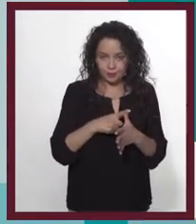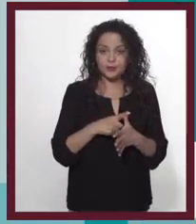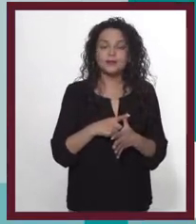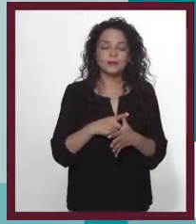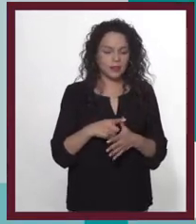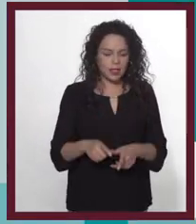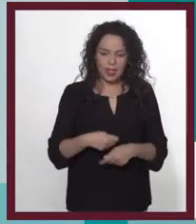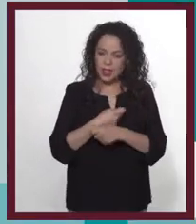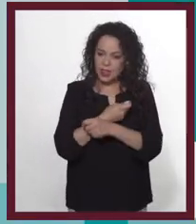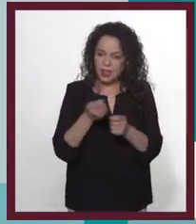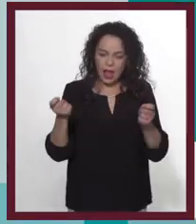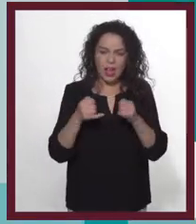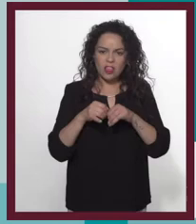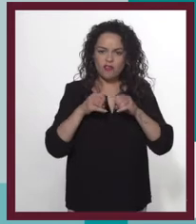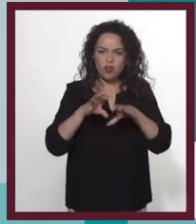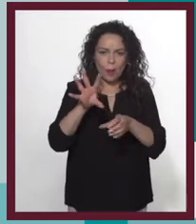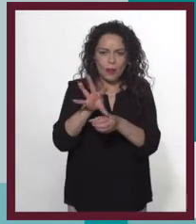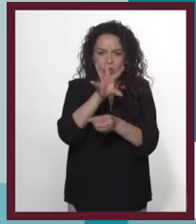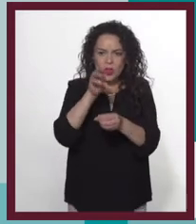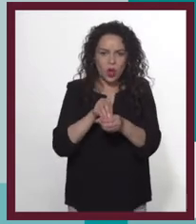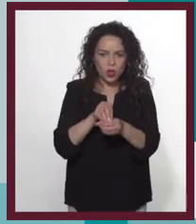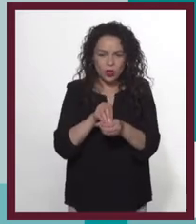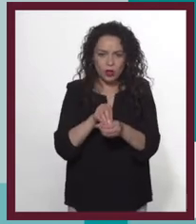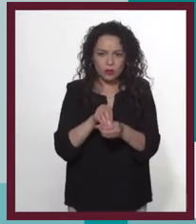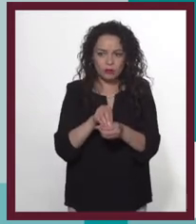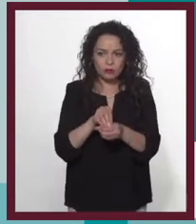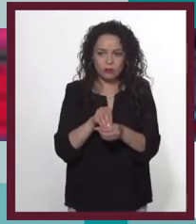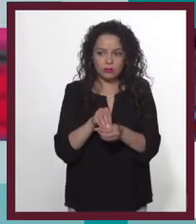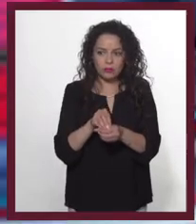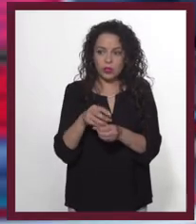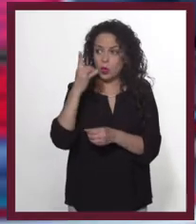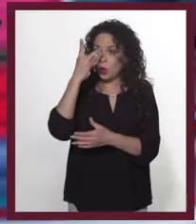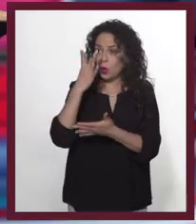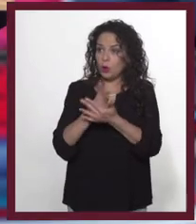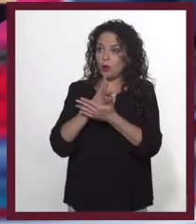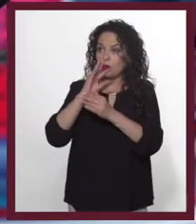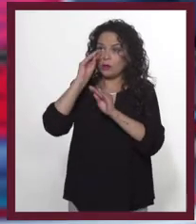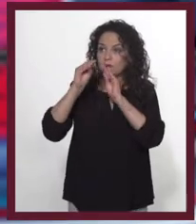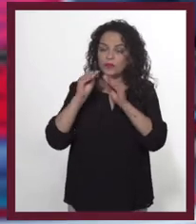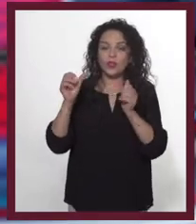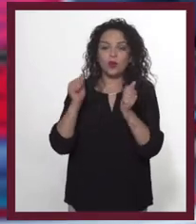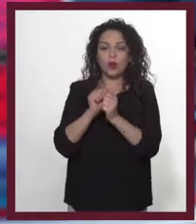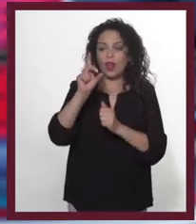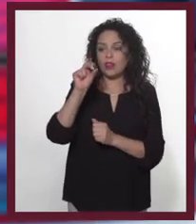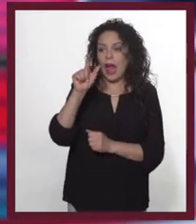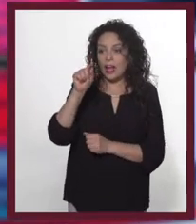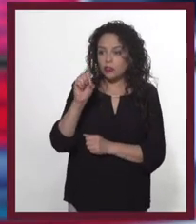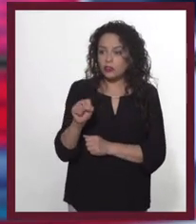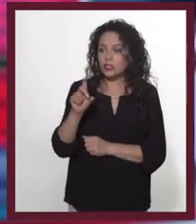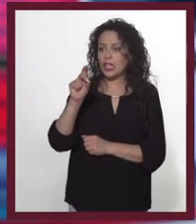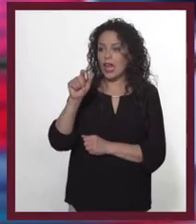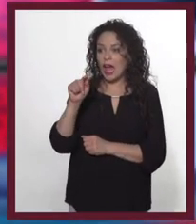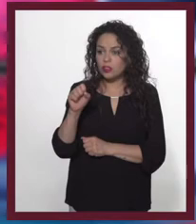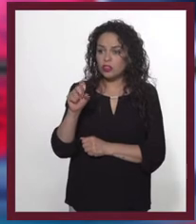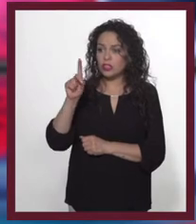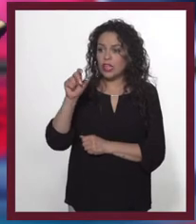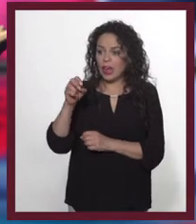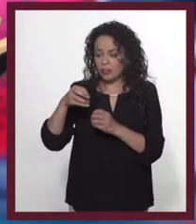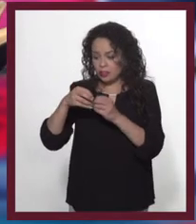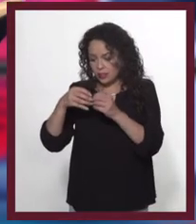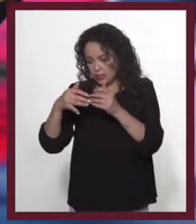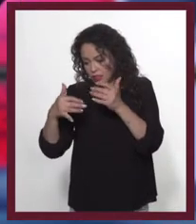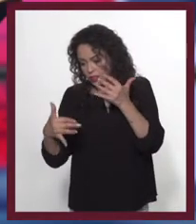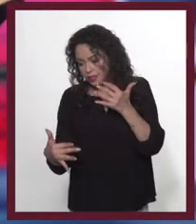Dale a tu público toda la información que necesita. No se trata de llenar un anuncio con datos y